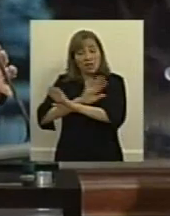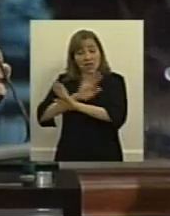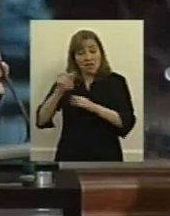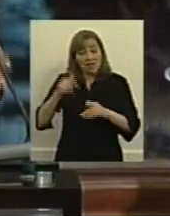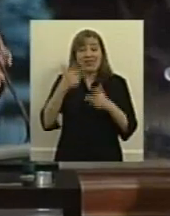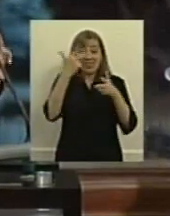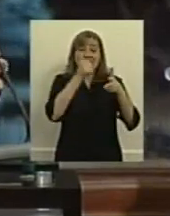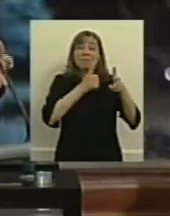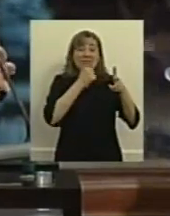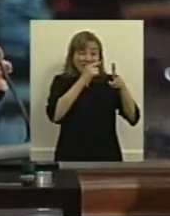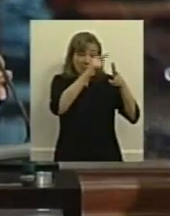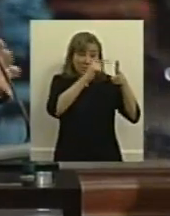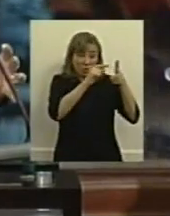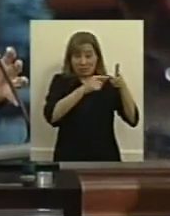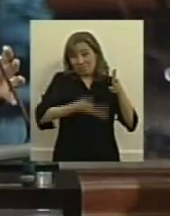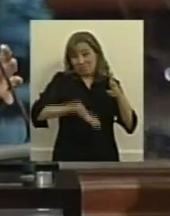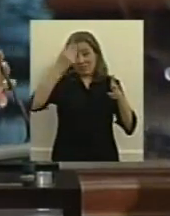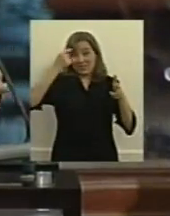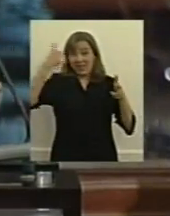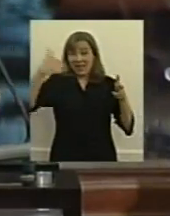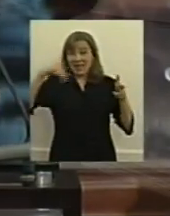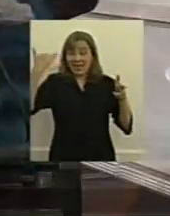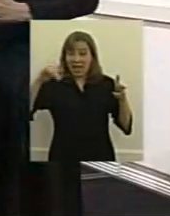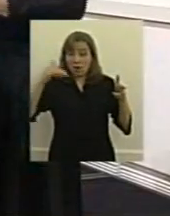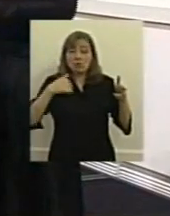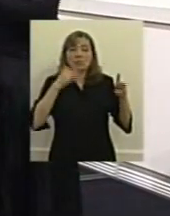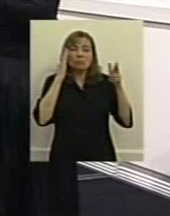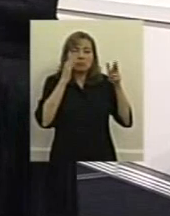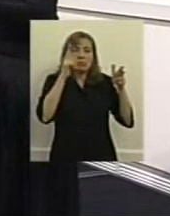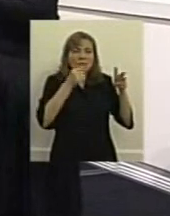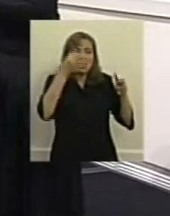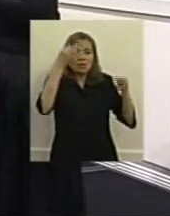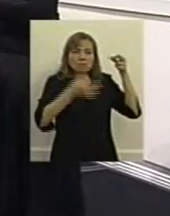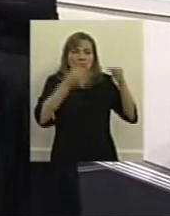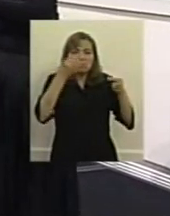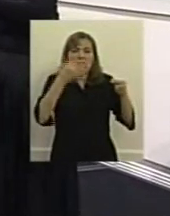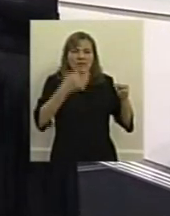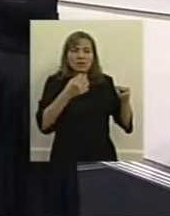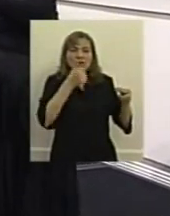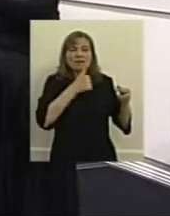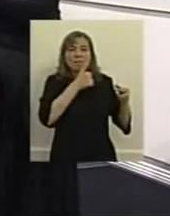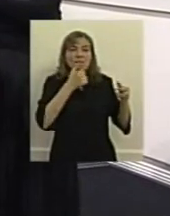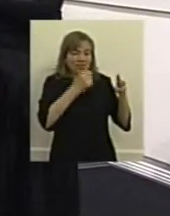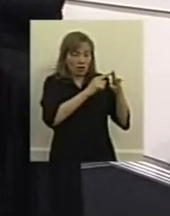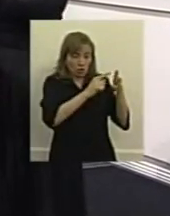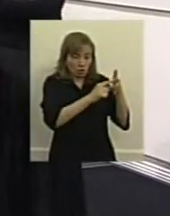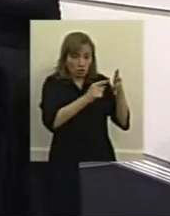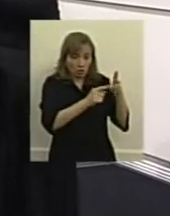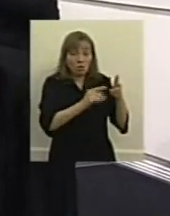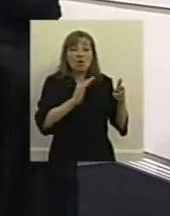que son los más costosos se extienda a la totalidad pero además también la idea es que esto se extienda